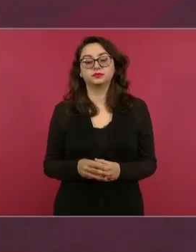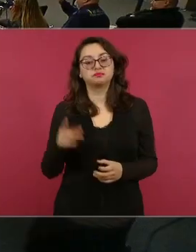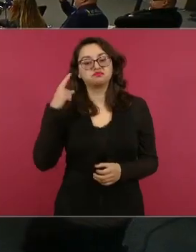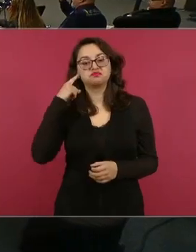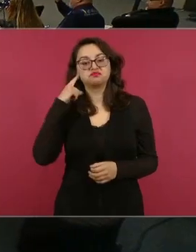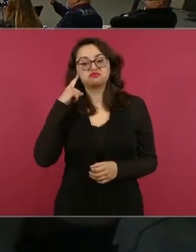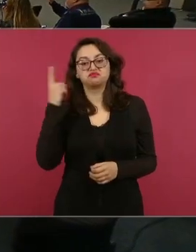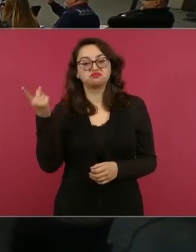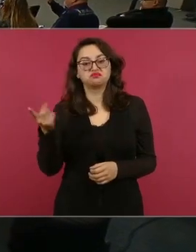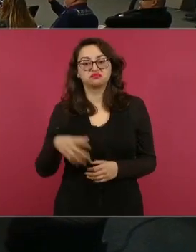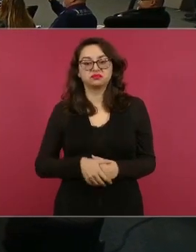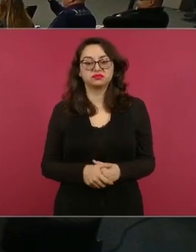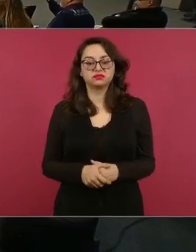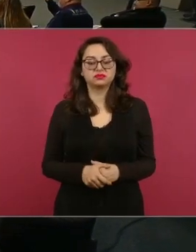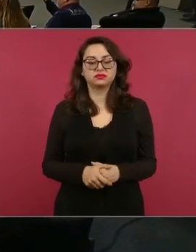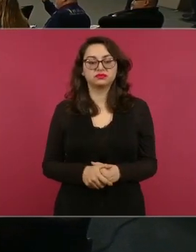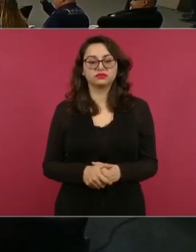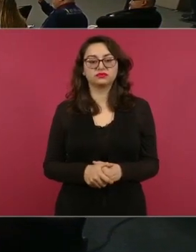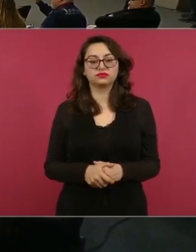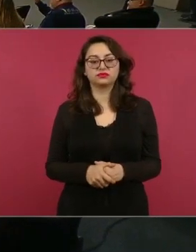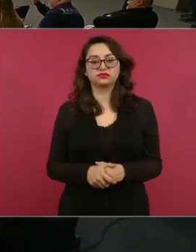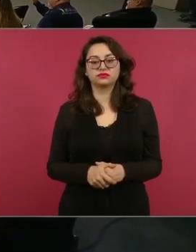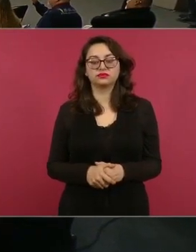sí sí